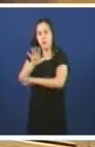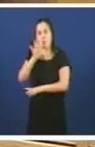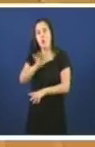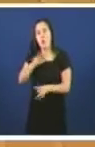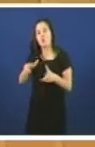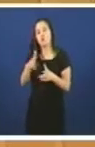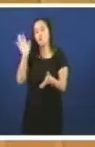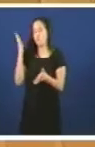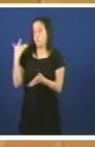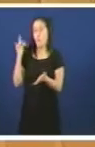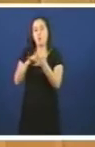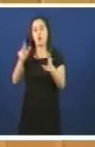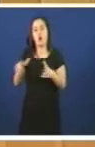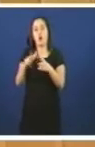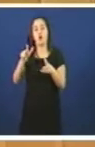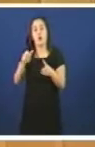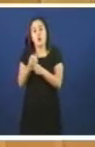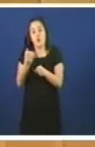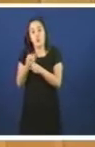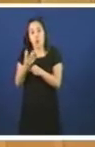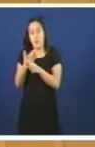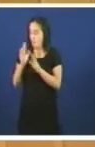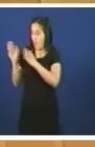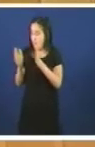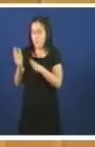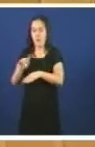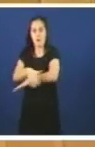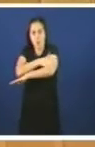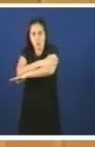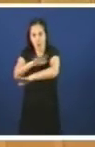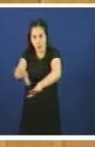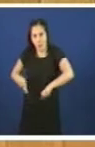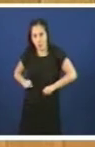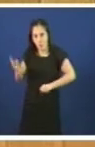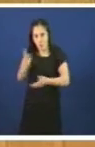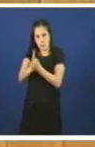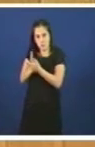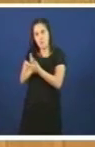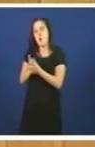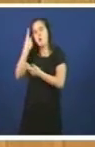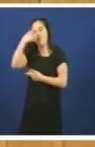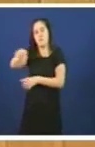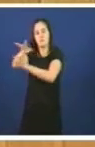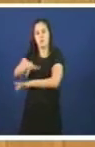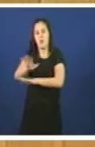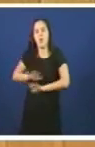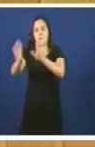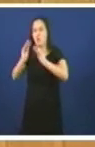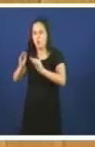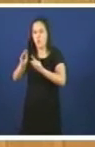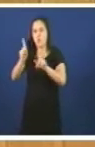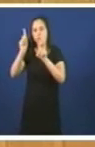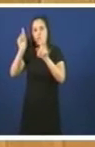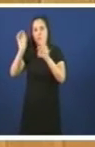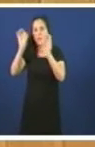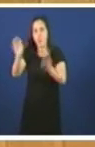na etapa no que gobernaron xuntos non aspiro a convencelo porque o tempo ten demostrado que persisten a súa teima sen